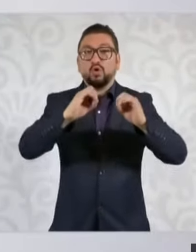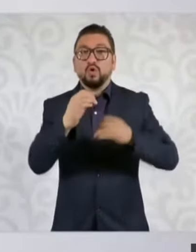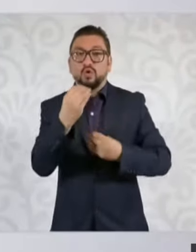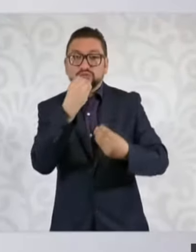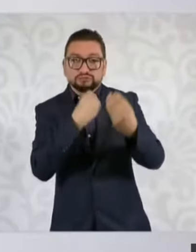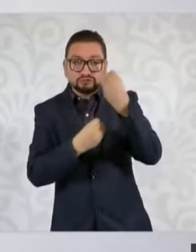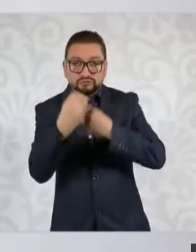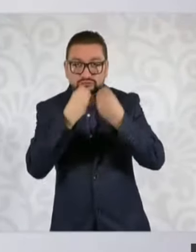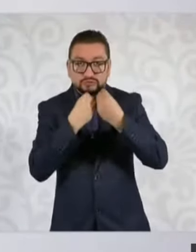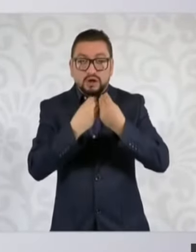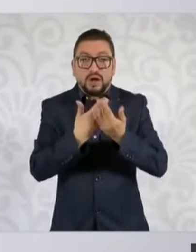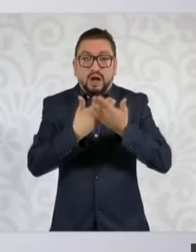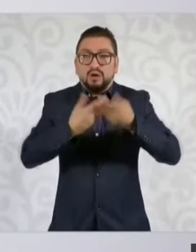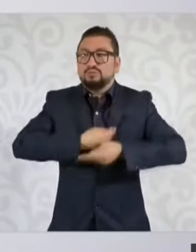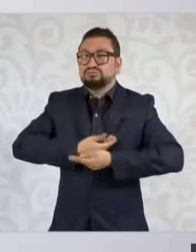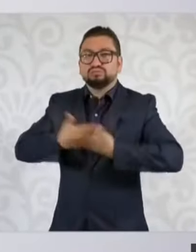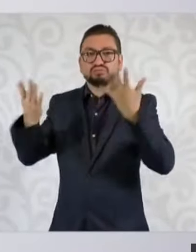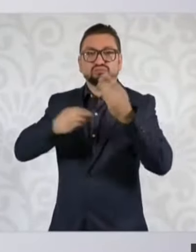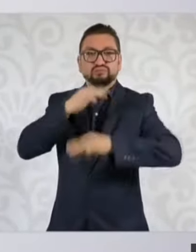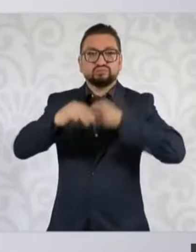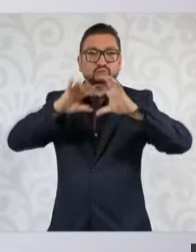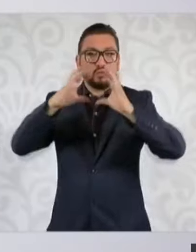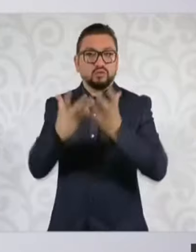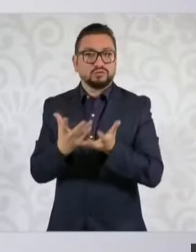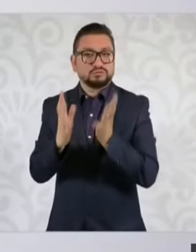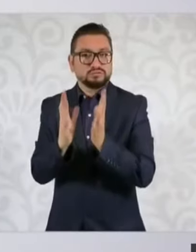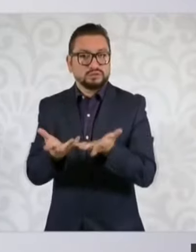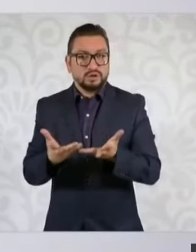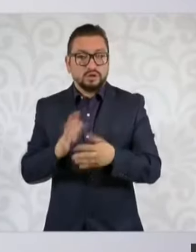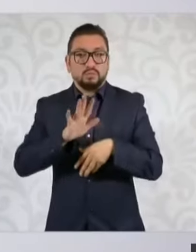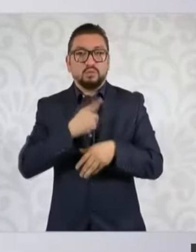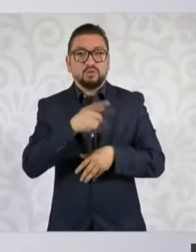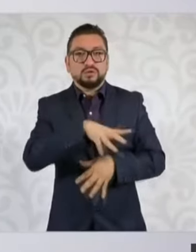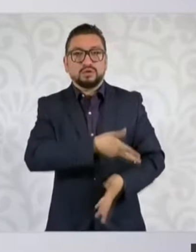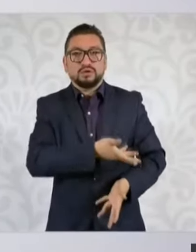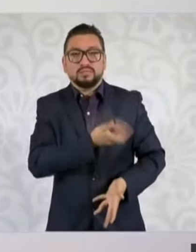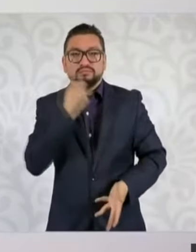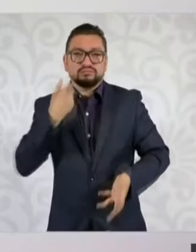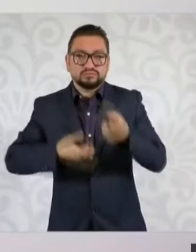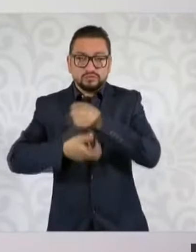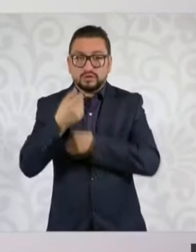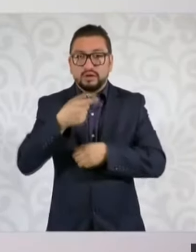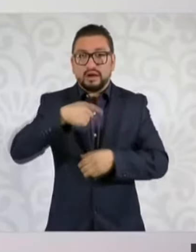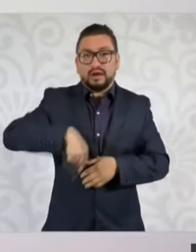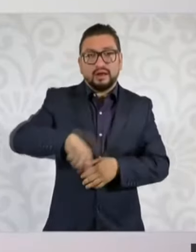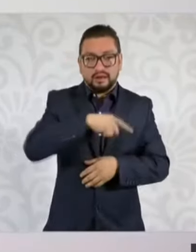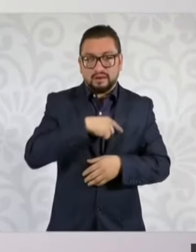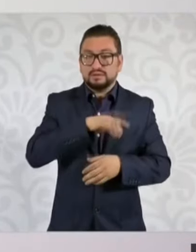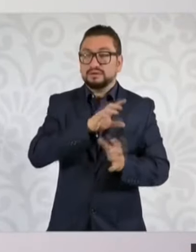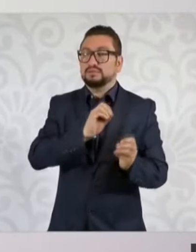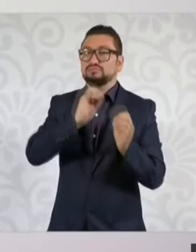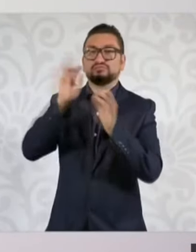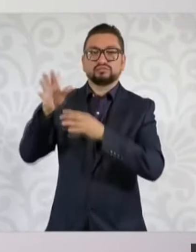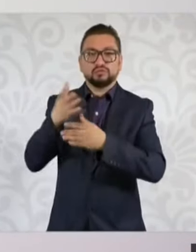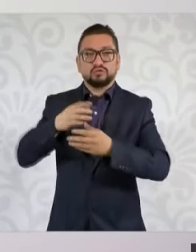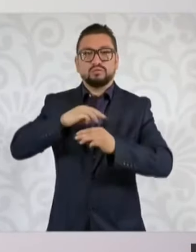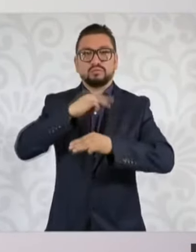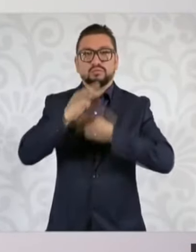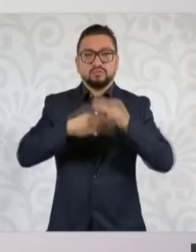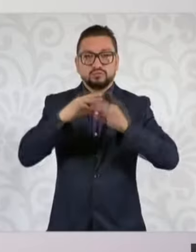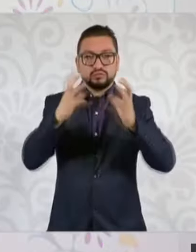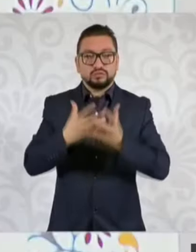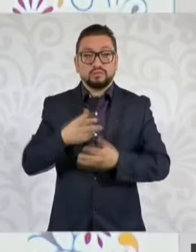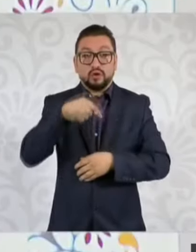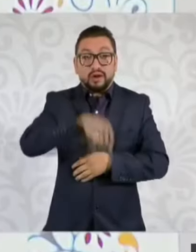hoy alimentan al mundo entero, que salieron de aquí y que fueron domesticados por los